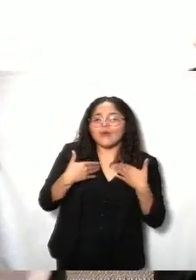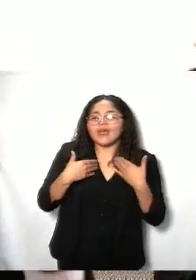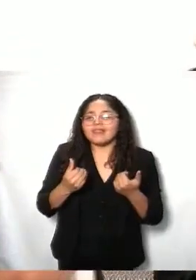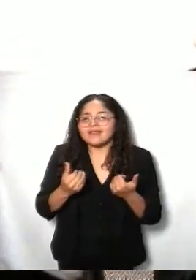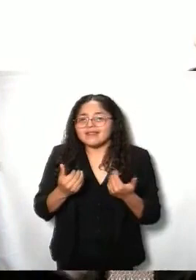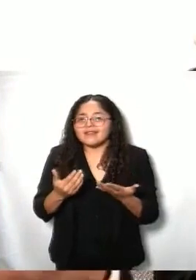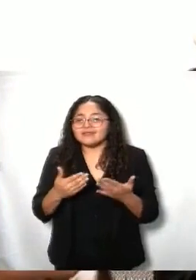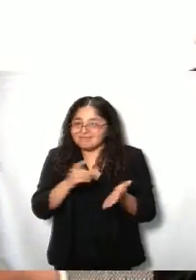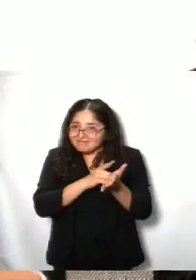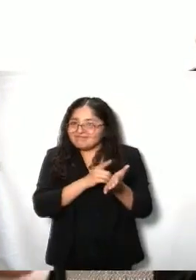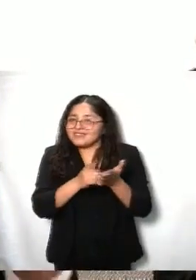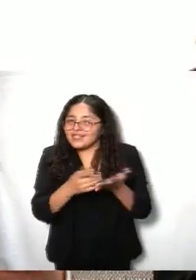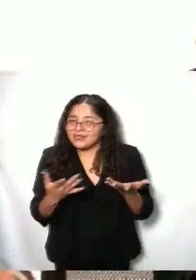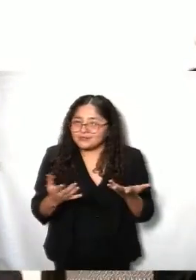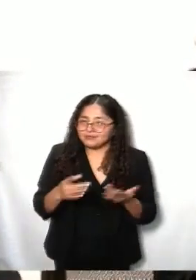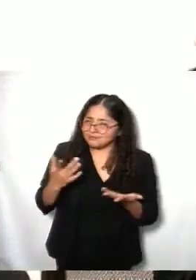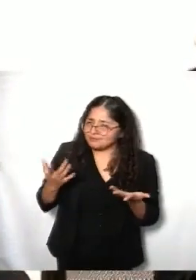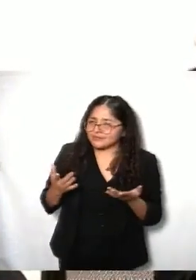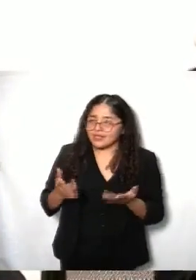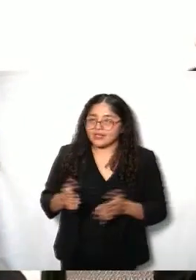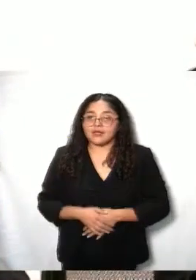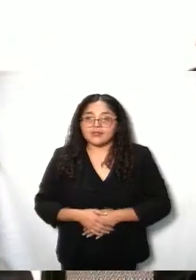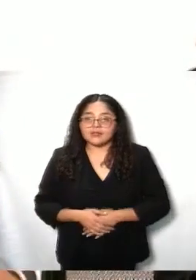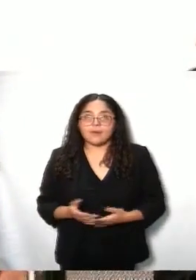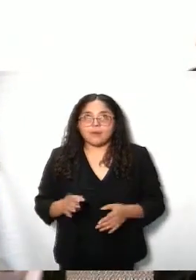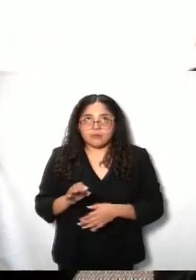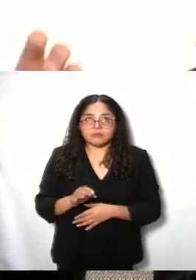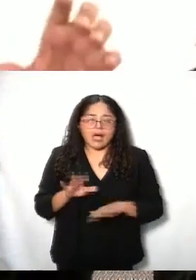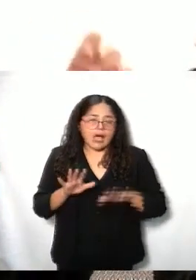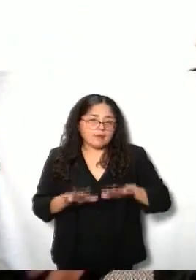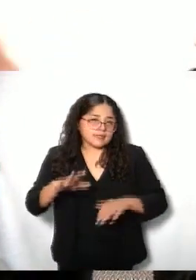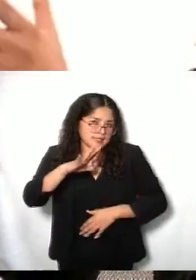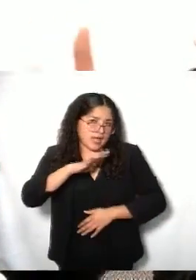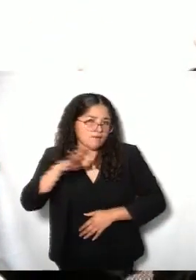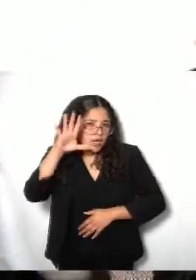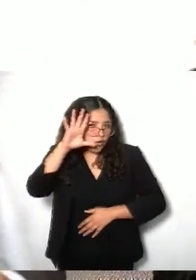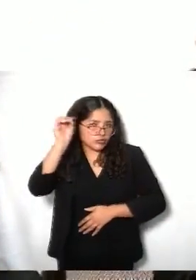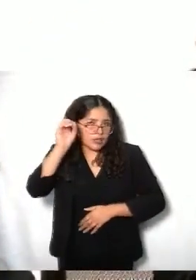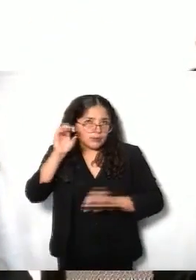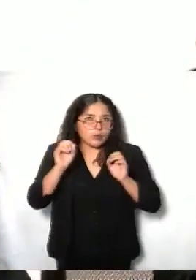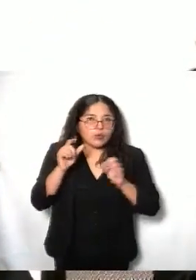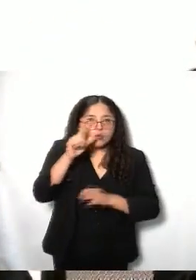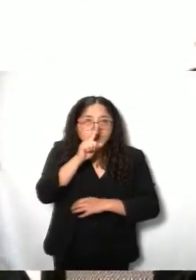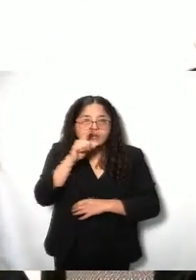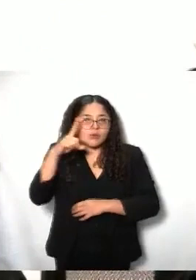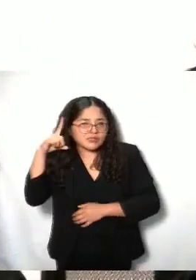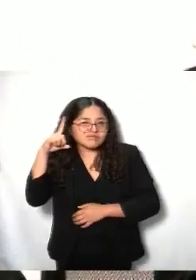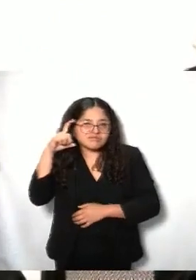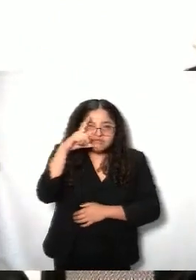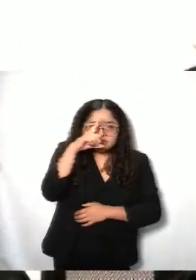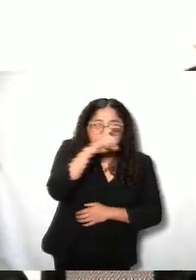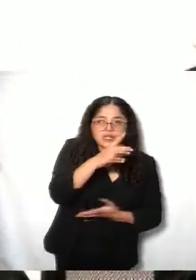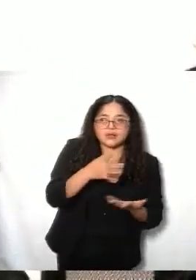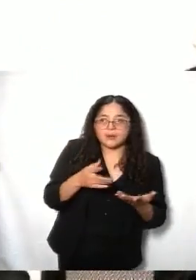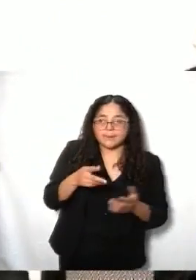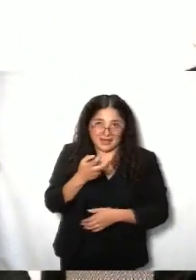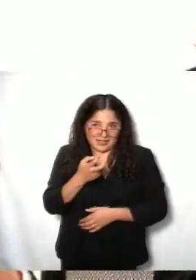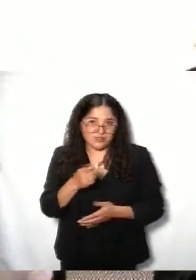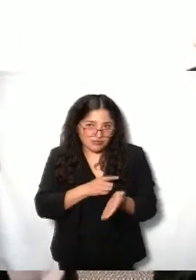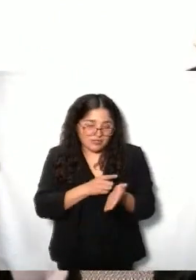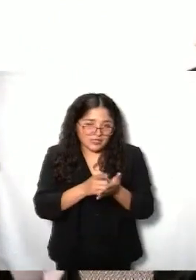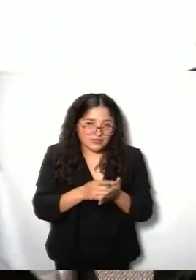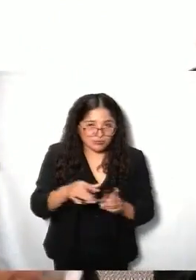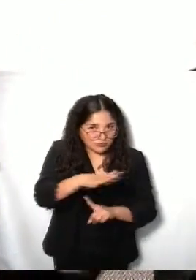el derecho utilizando conceptos y un lenguaje extremadamente complicado, lo que